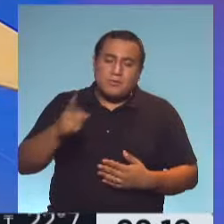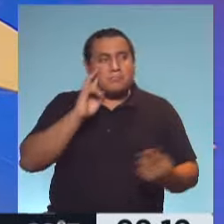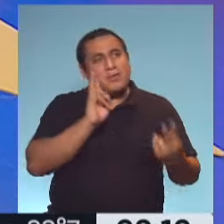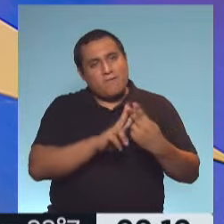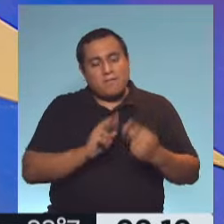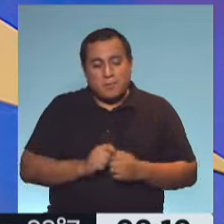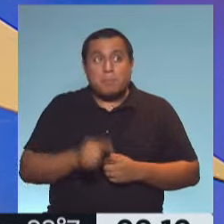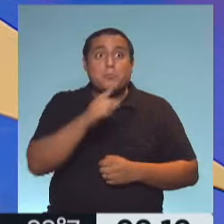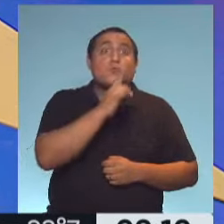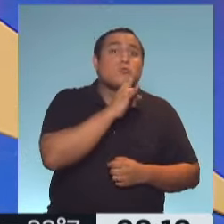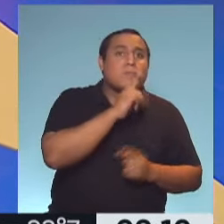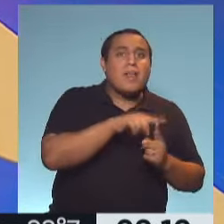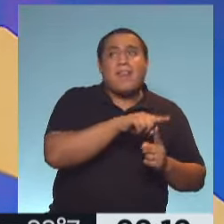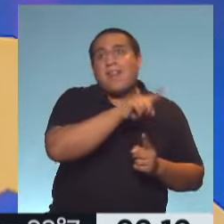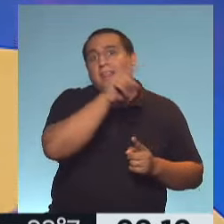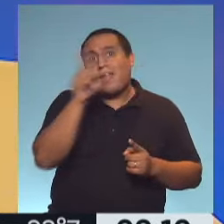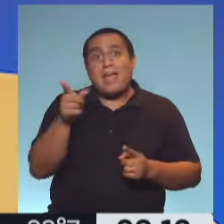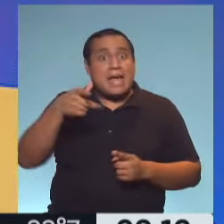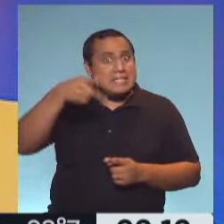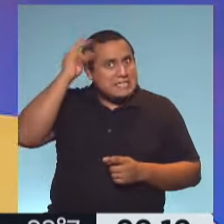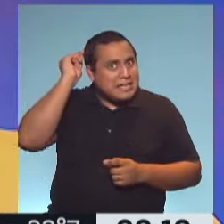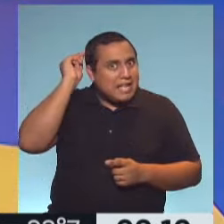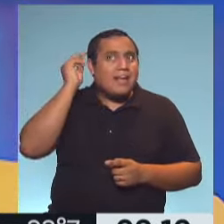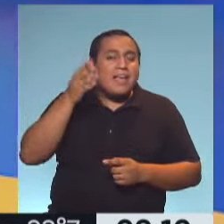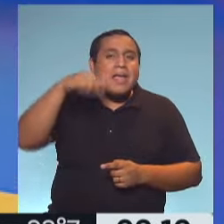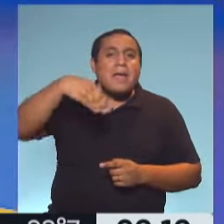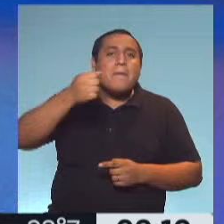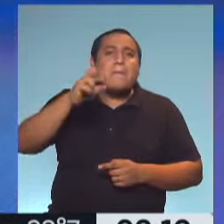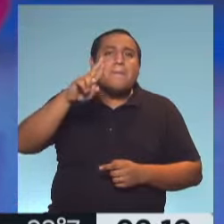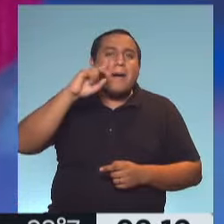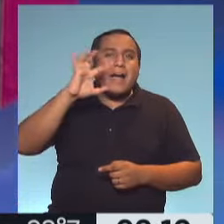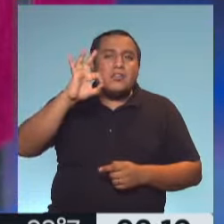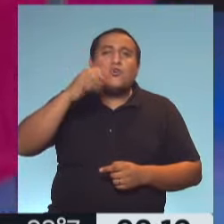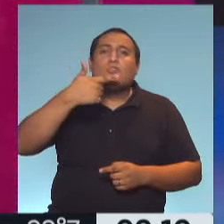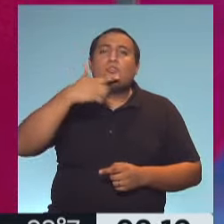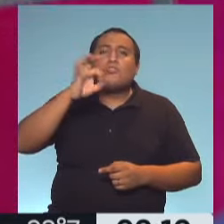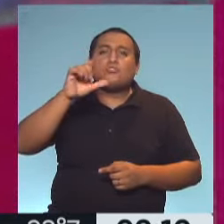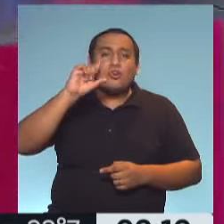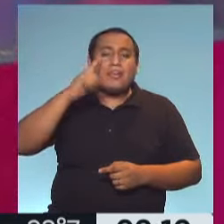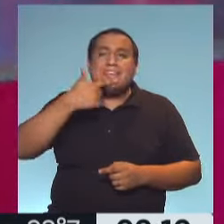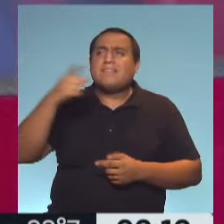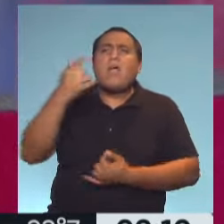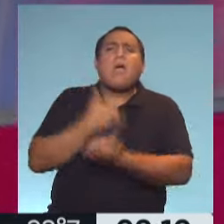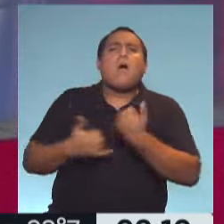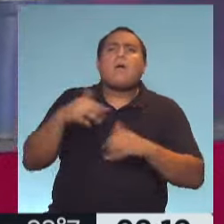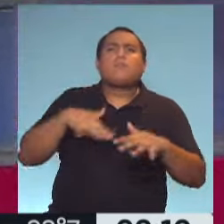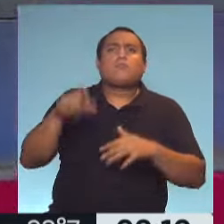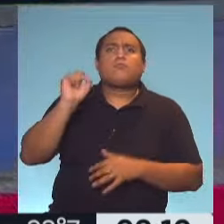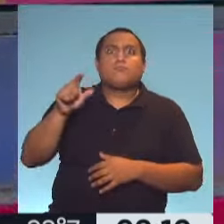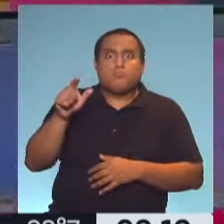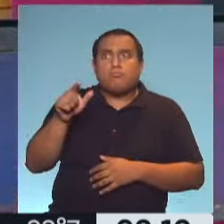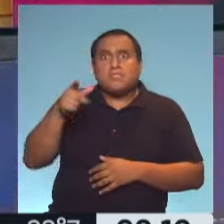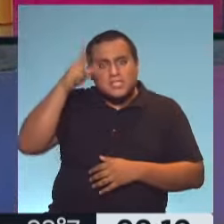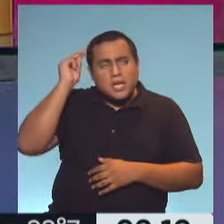Hasta luego. Y de Tucumán nos vamos a ir a Chile, porque allí está Mario Solís para hablarnos justamente de la situación actual que vive el vecino país,